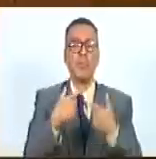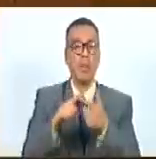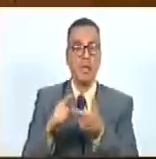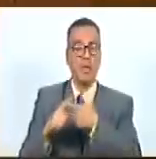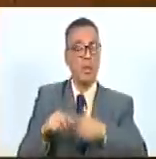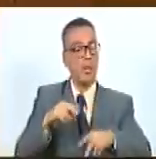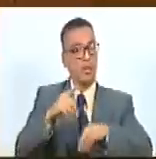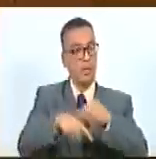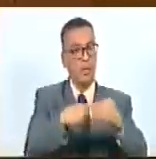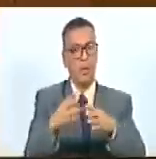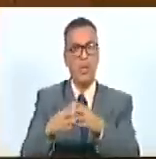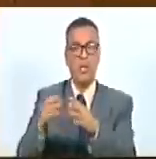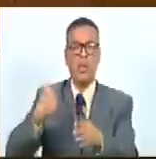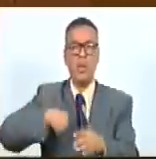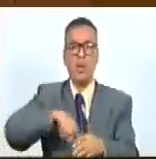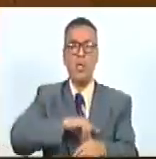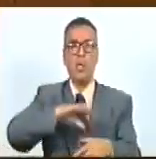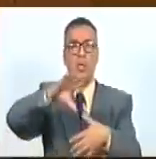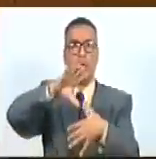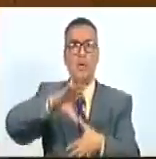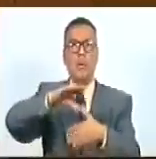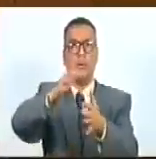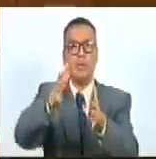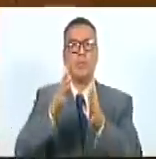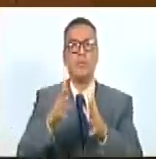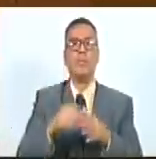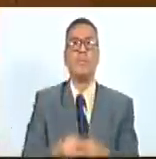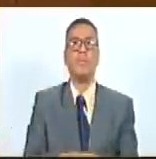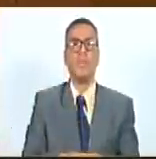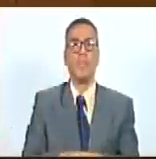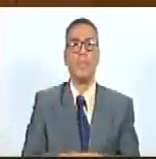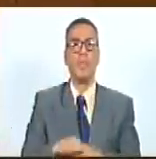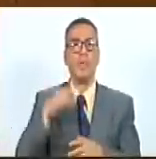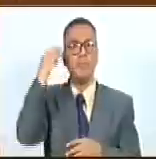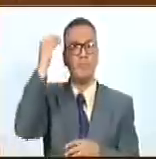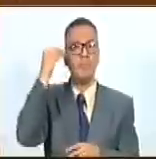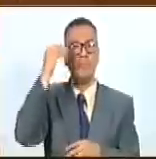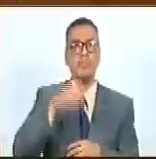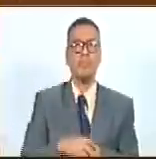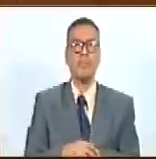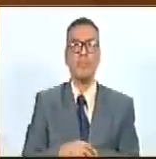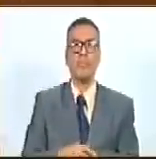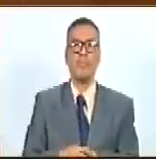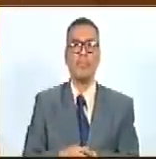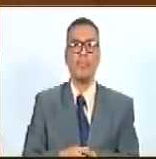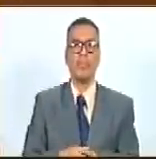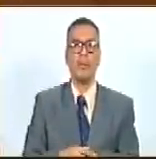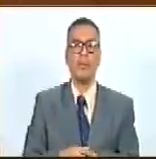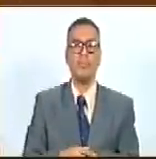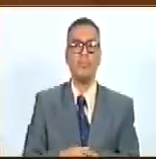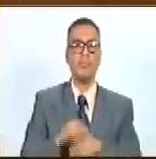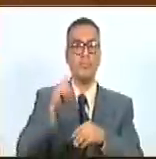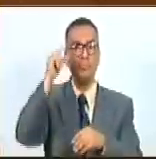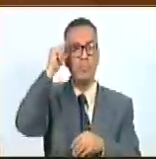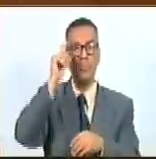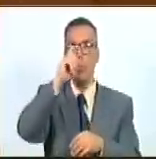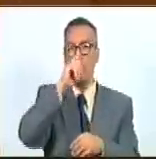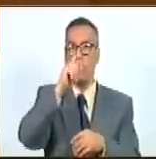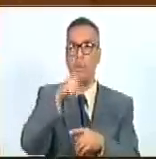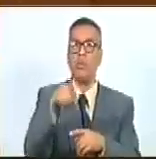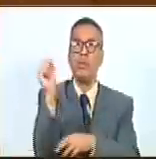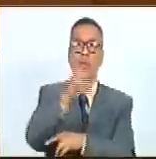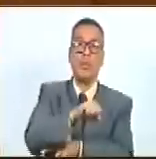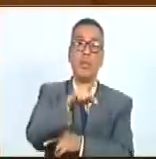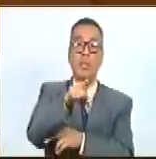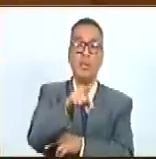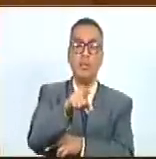próceres de nuestra América victoriosa. Considerando que un año después de vencer